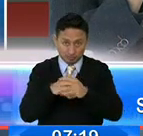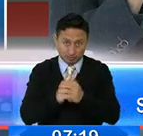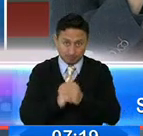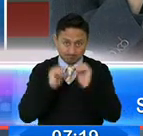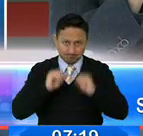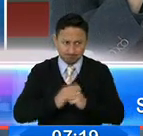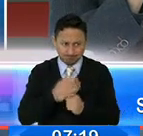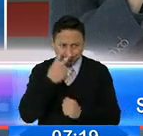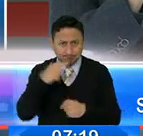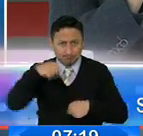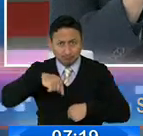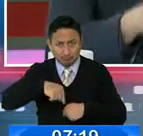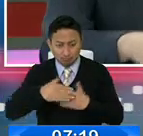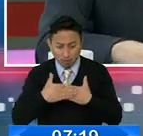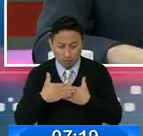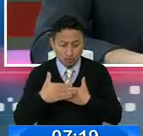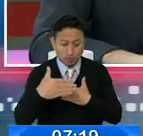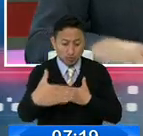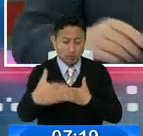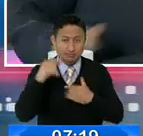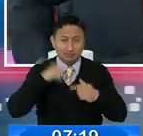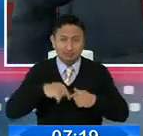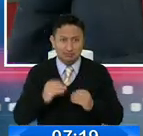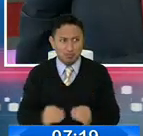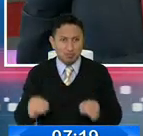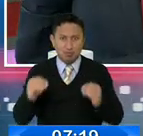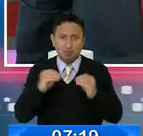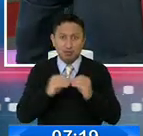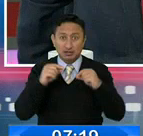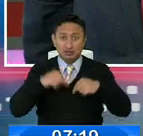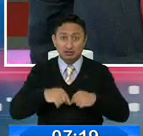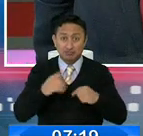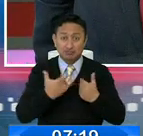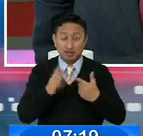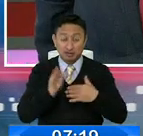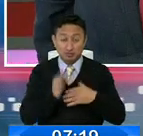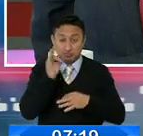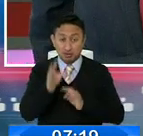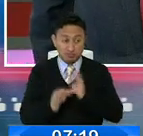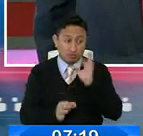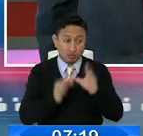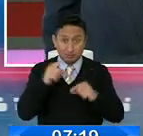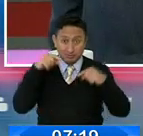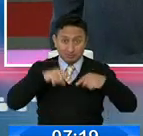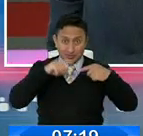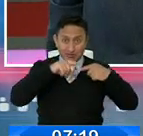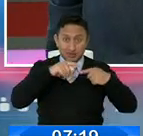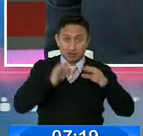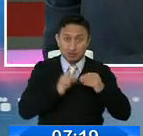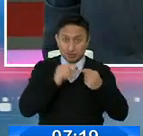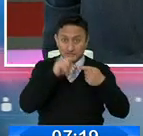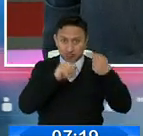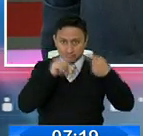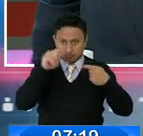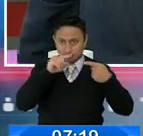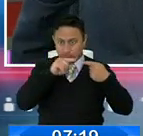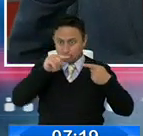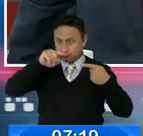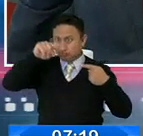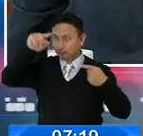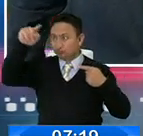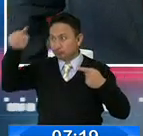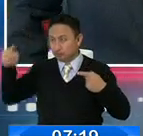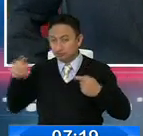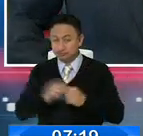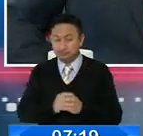visto que en este tiempo ha crecido obviamente la curva de contagios en el distrito metropolitano de Quito, por lo que el COE nacional